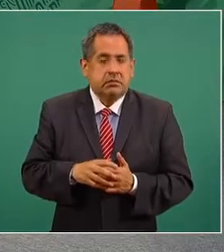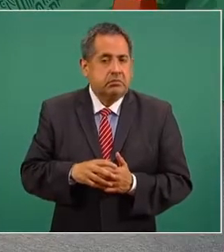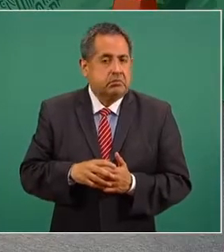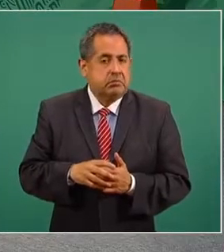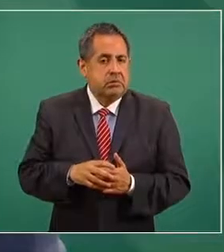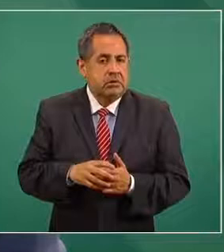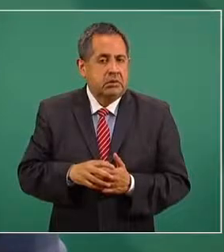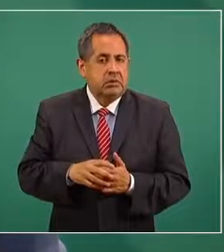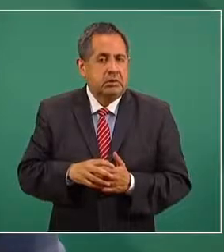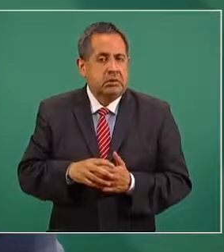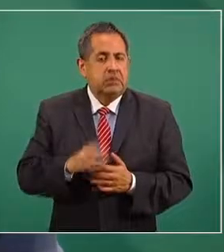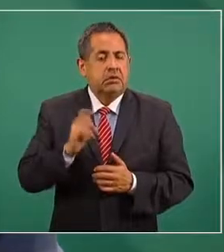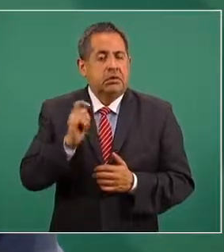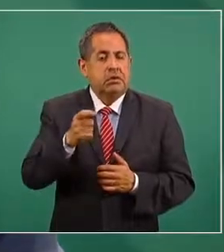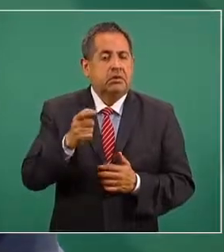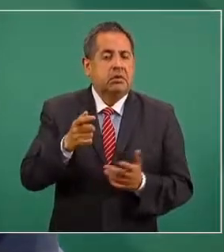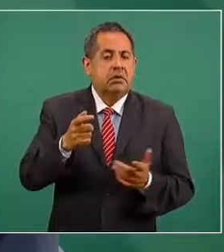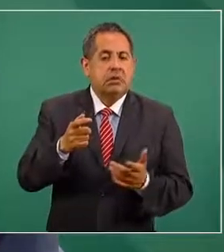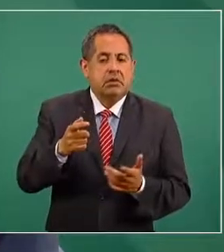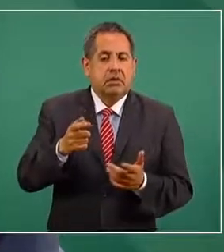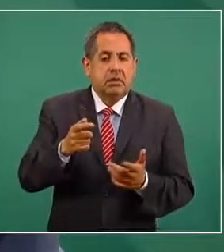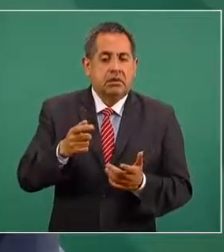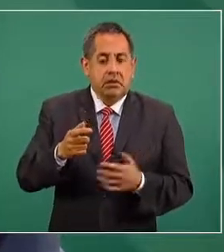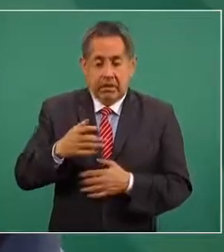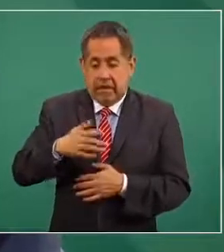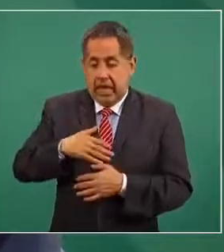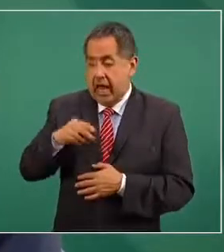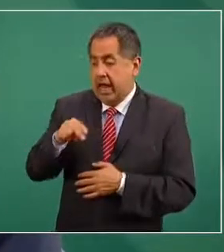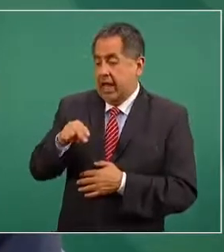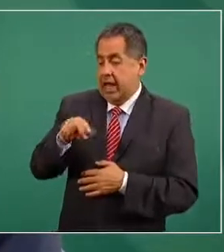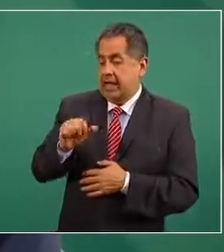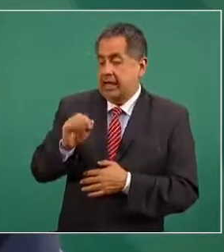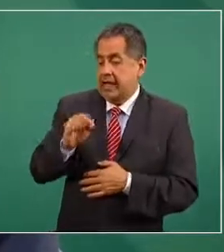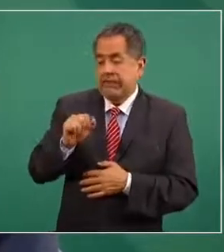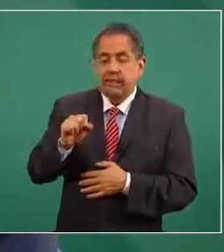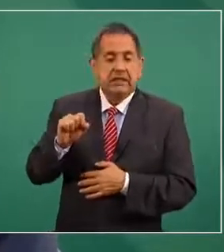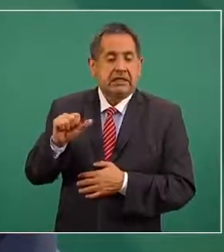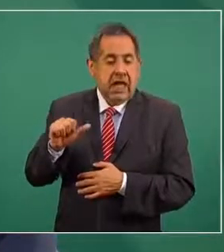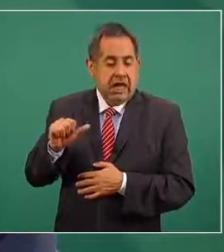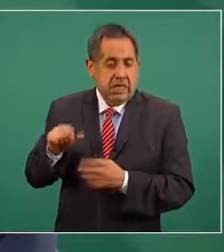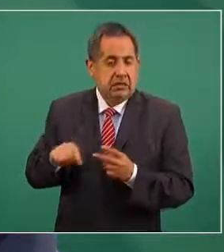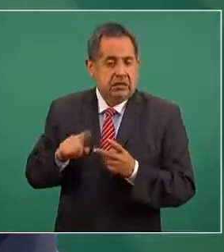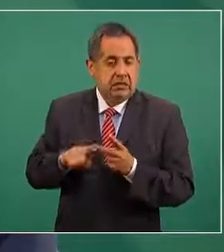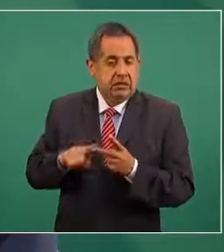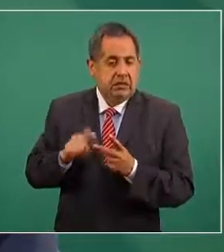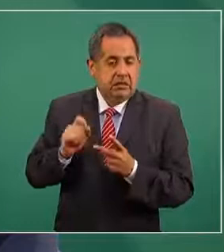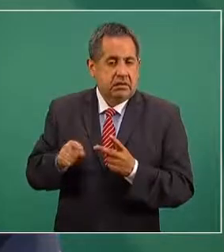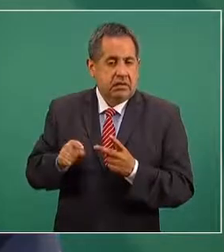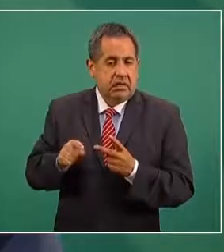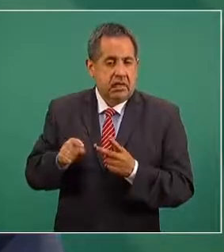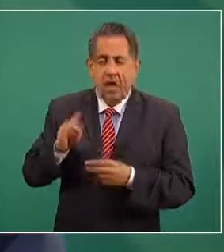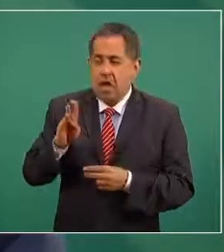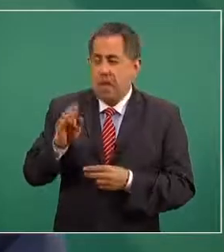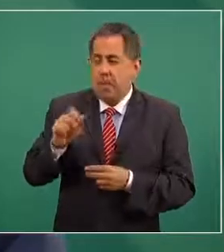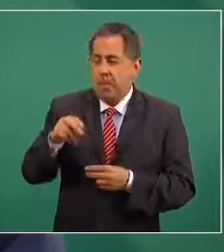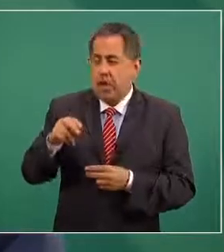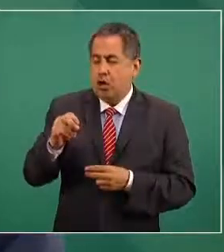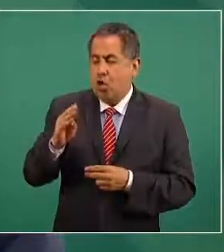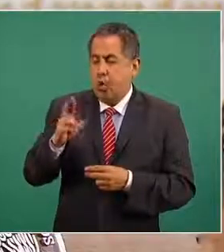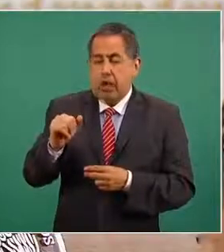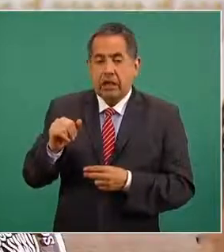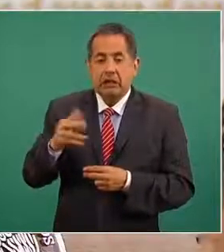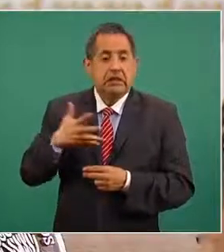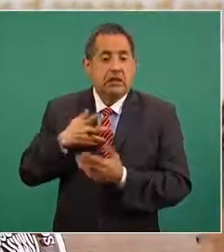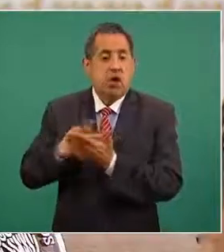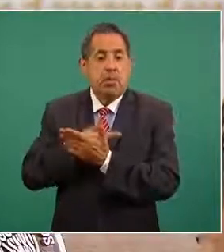tanto nacional financiera como Banobras tienen